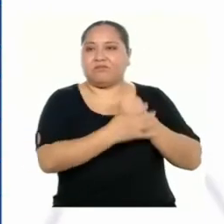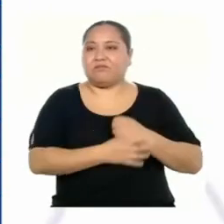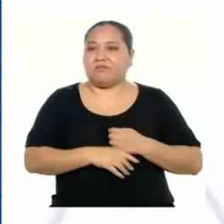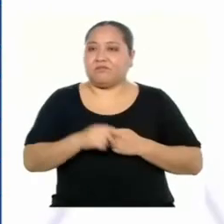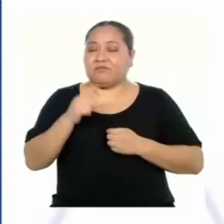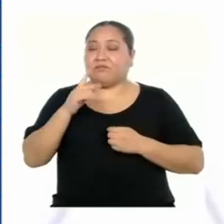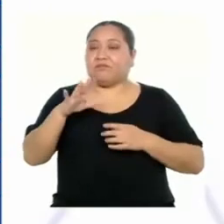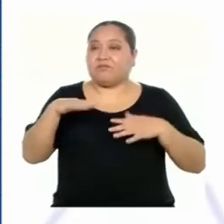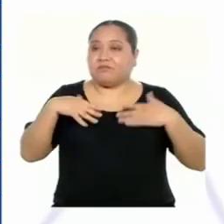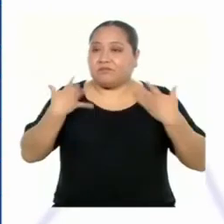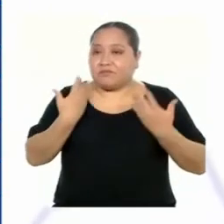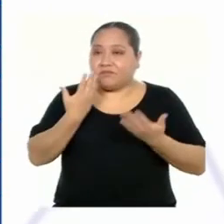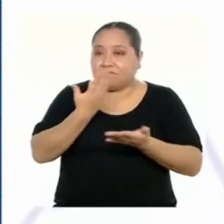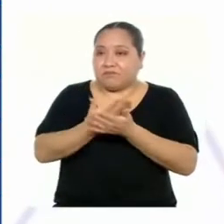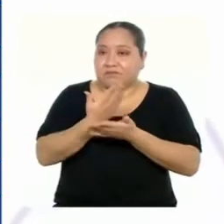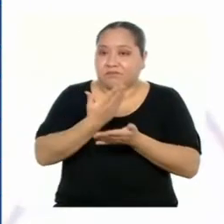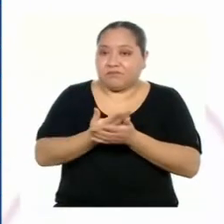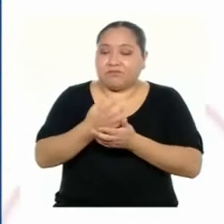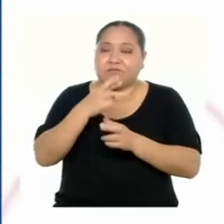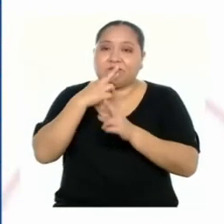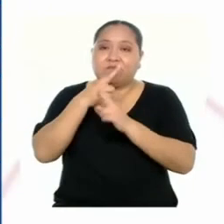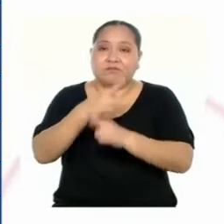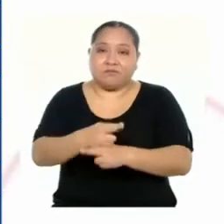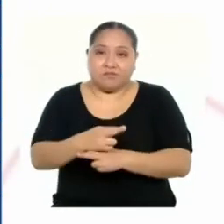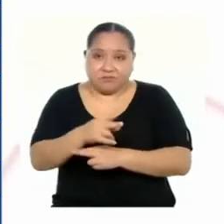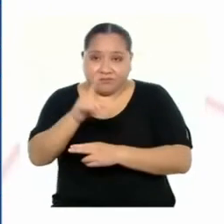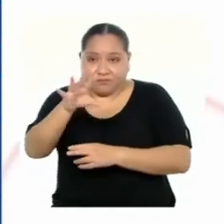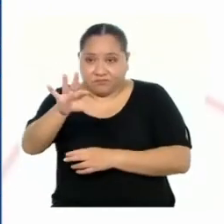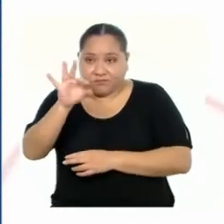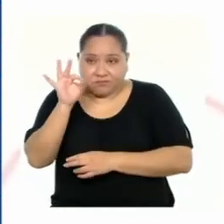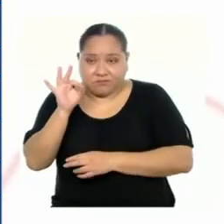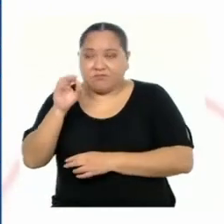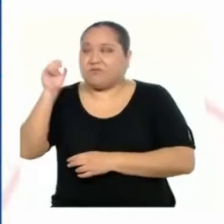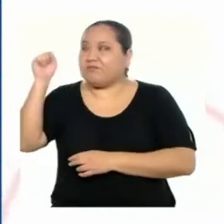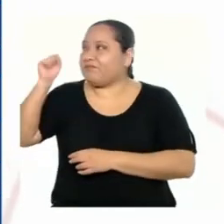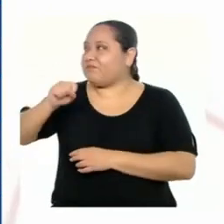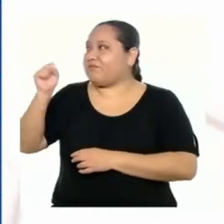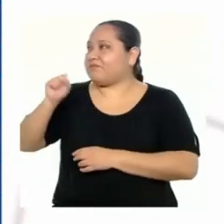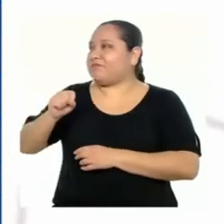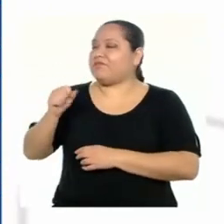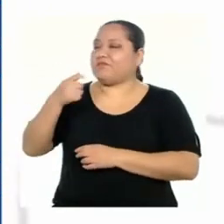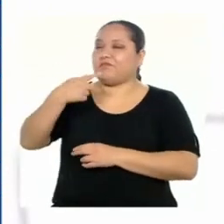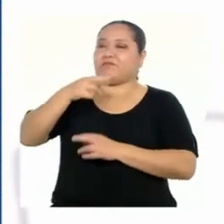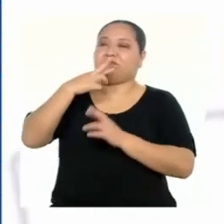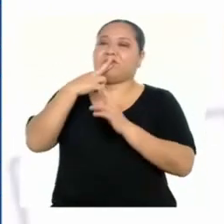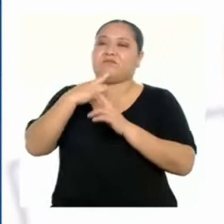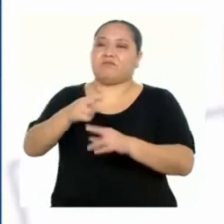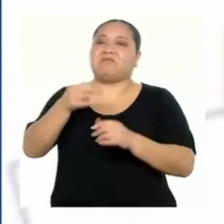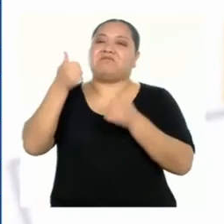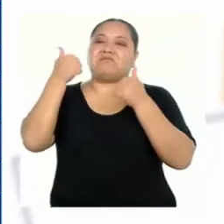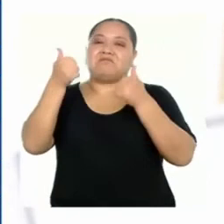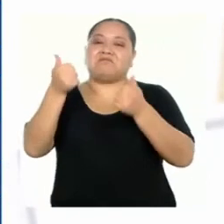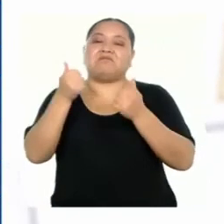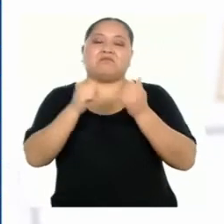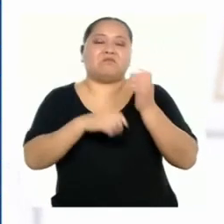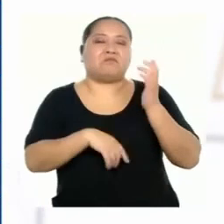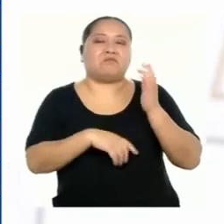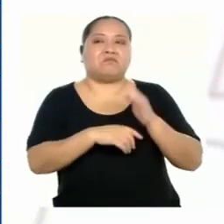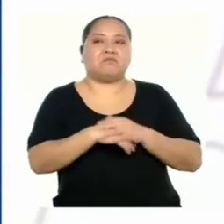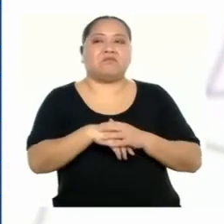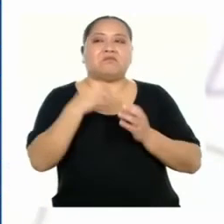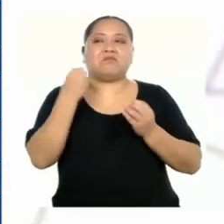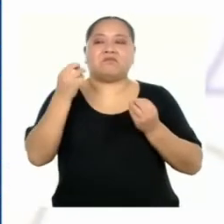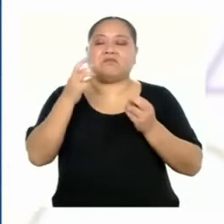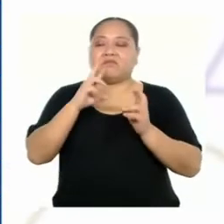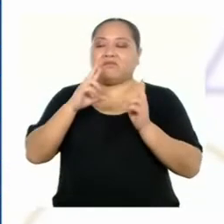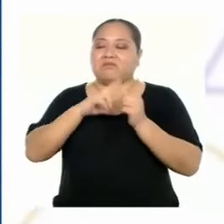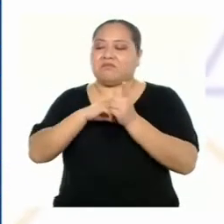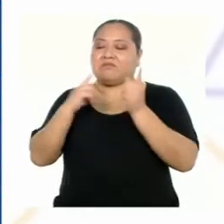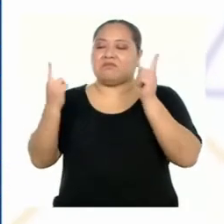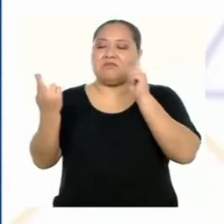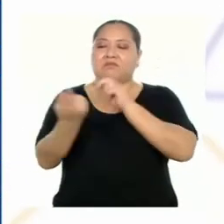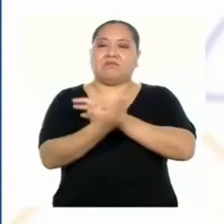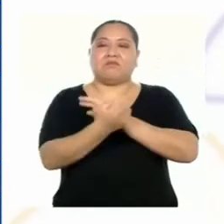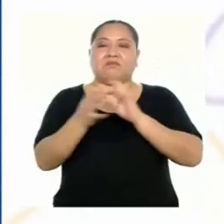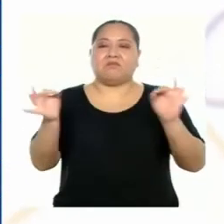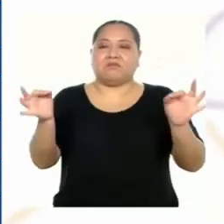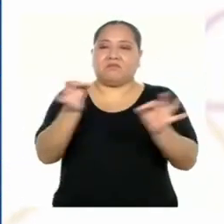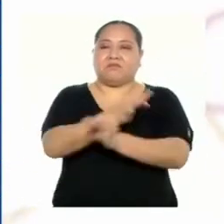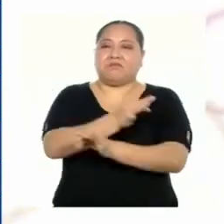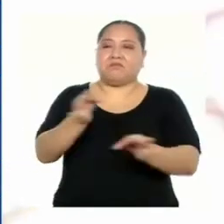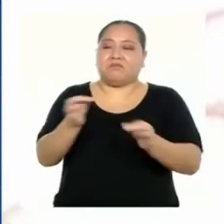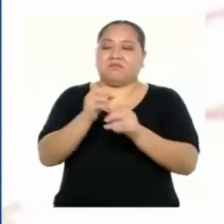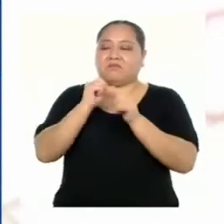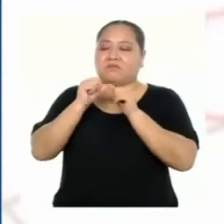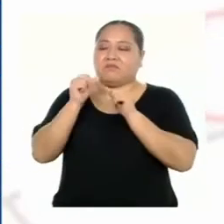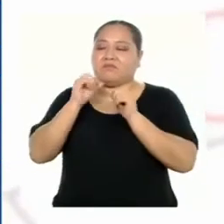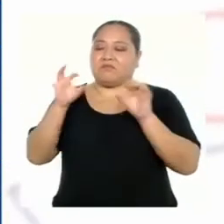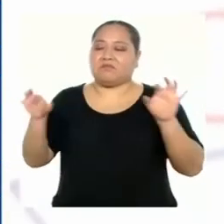¿Logramos comprobar el resultado obtenido? Sí. Y el resultado fue válido. Porque reemplazamos las equivalencias